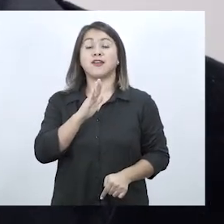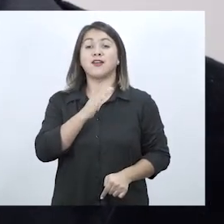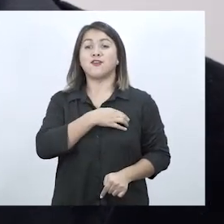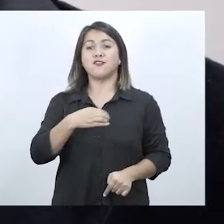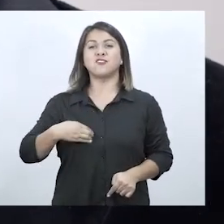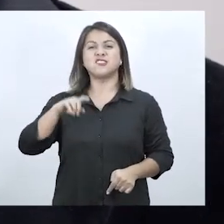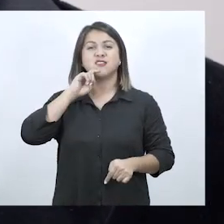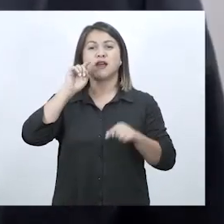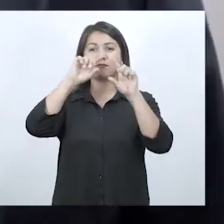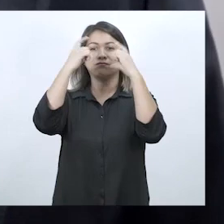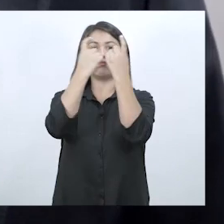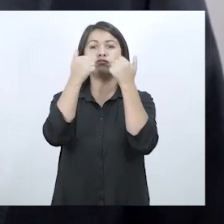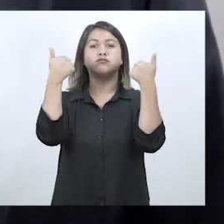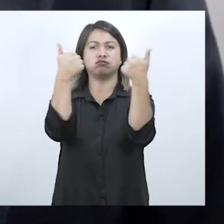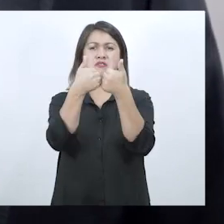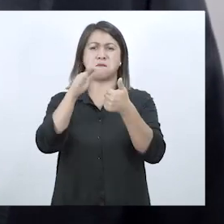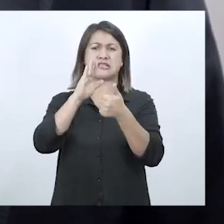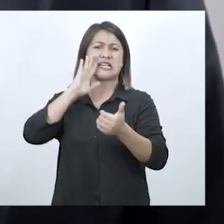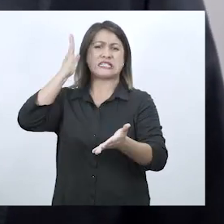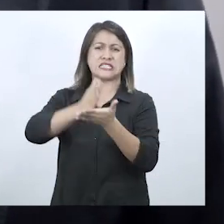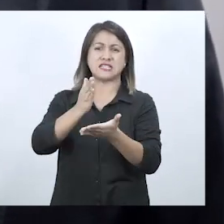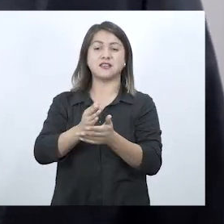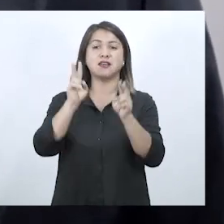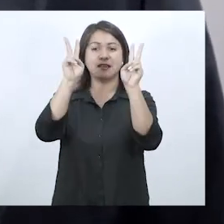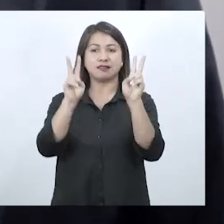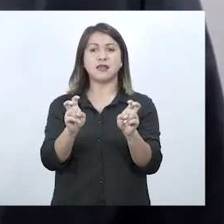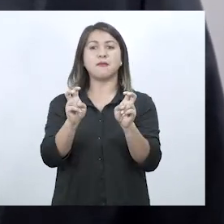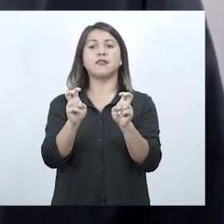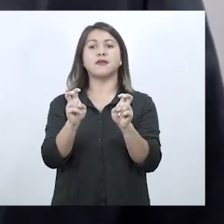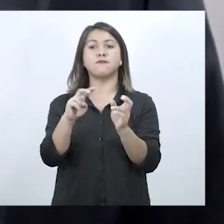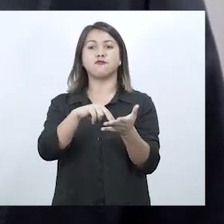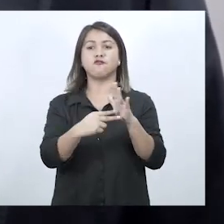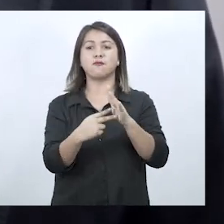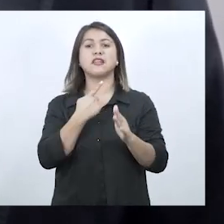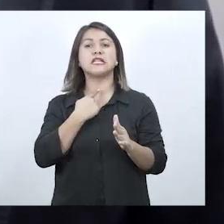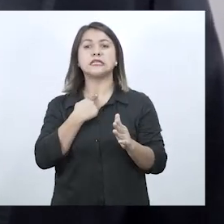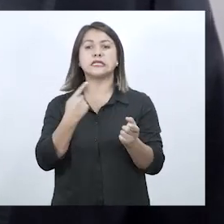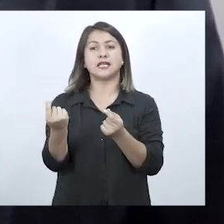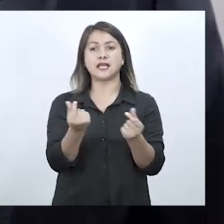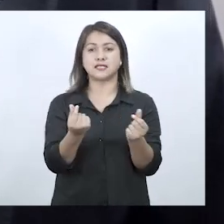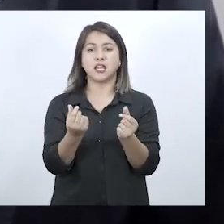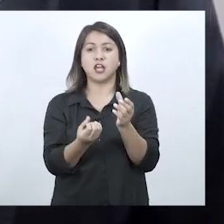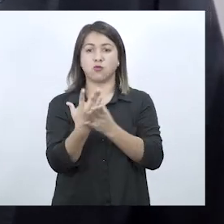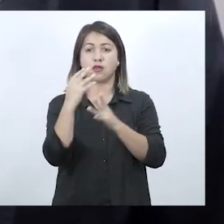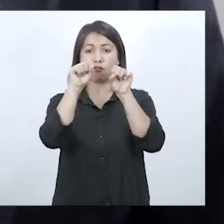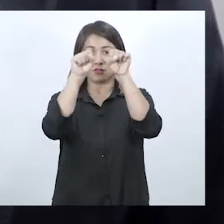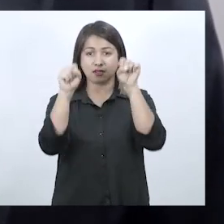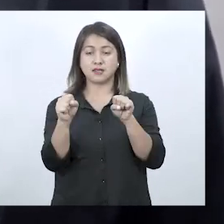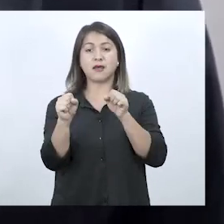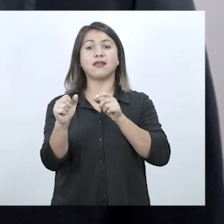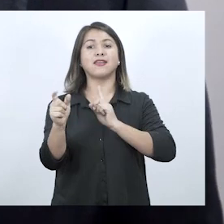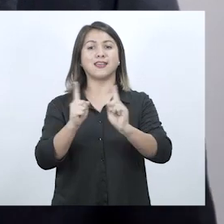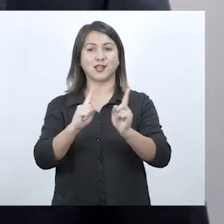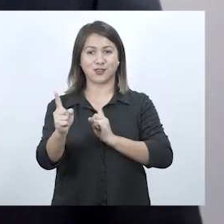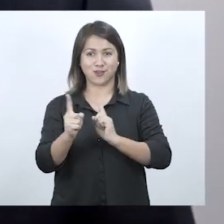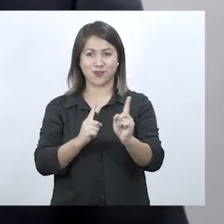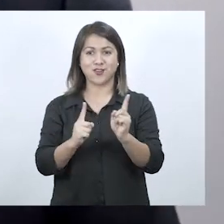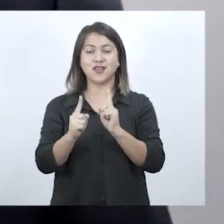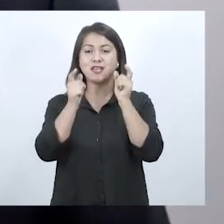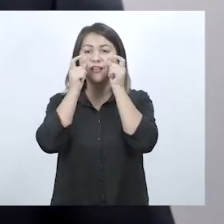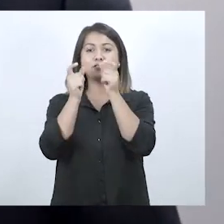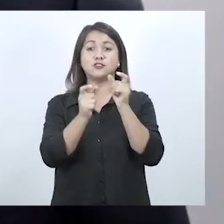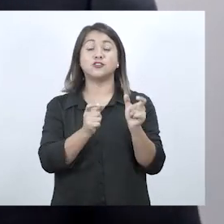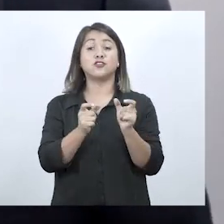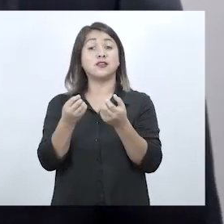gobierno corporativo, mayores exigencias en materia de conflictos de intereses y nuevos sistemas de gestión